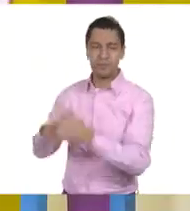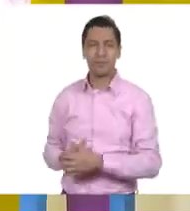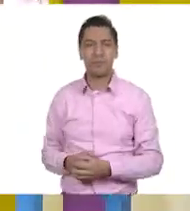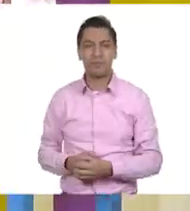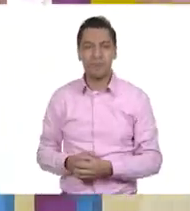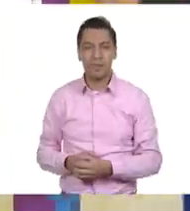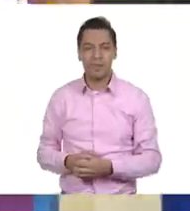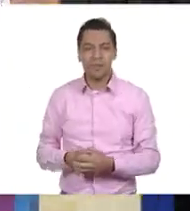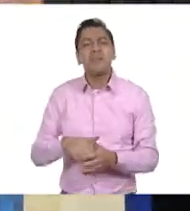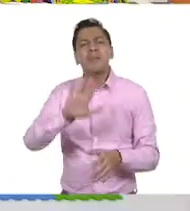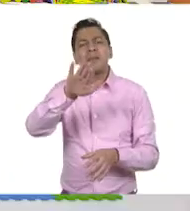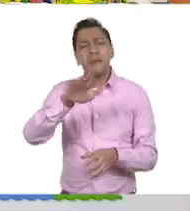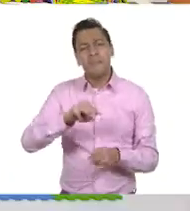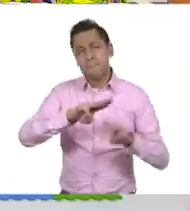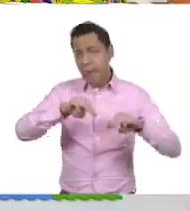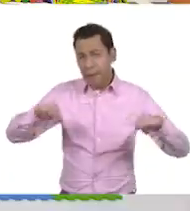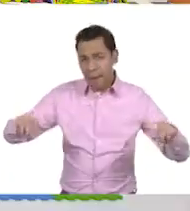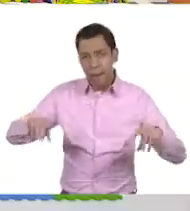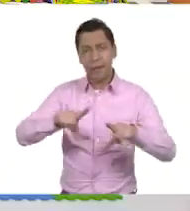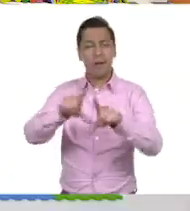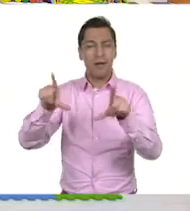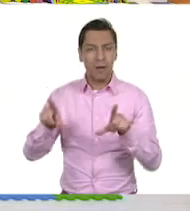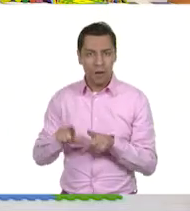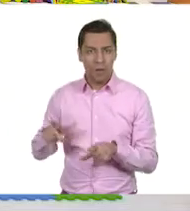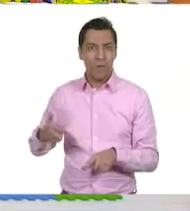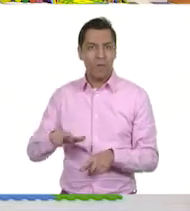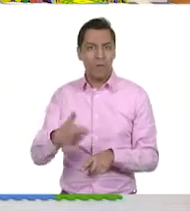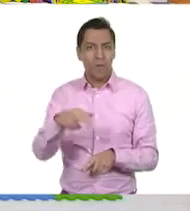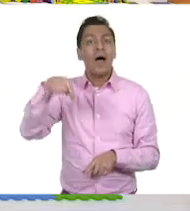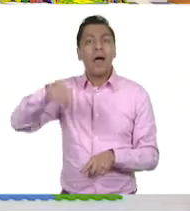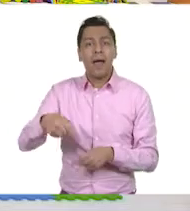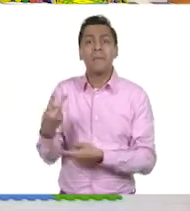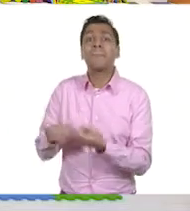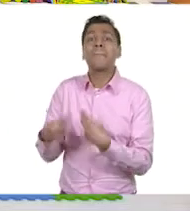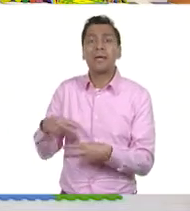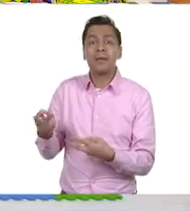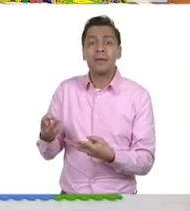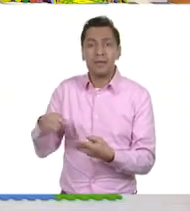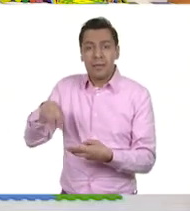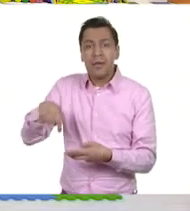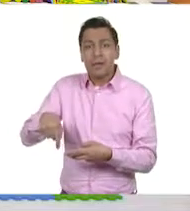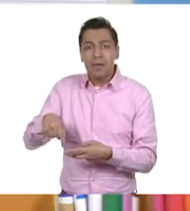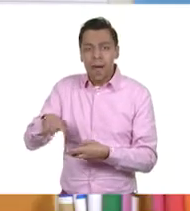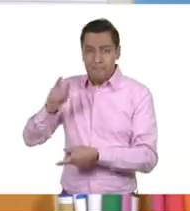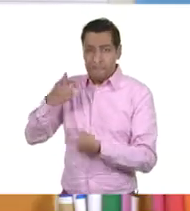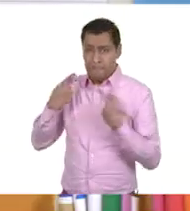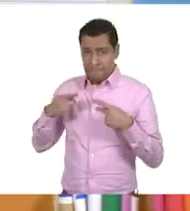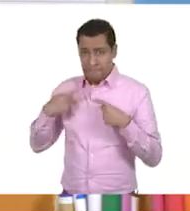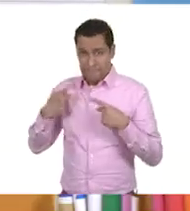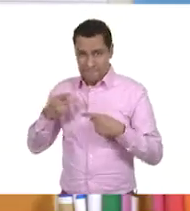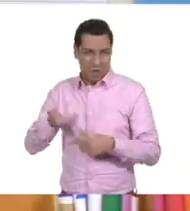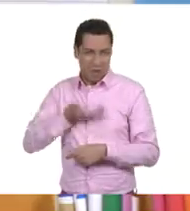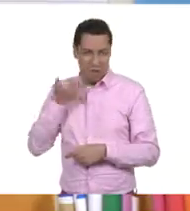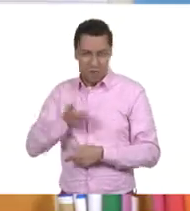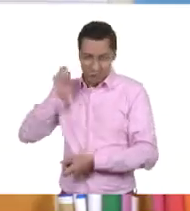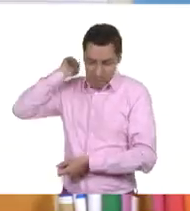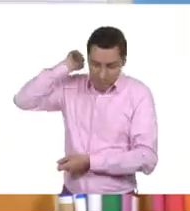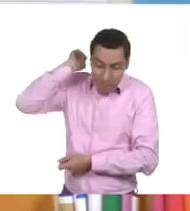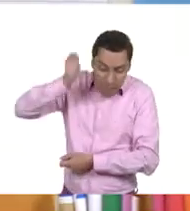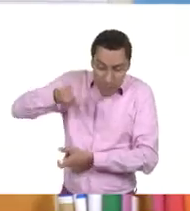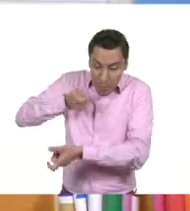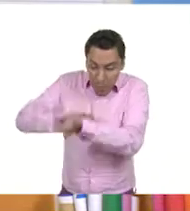océanos, los ríos, las lagunas. ¿Quién saca los pescados? Pues los pescadores son quienes se